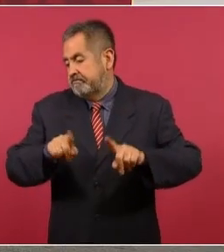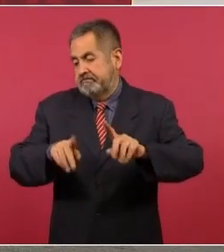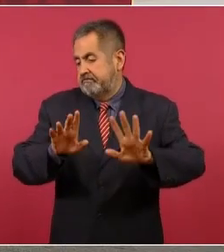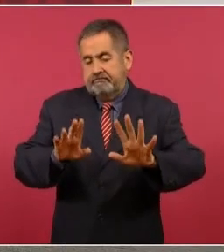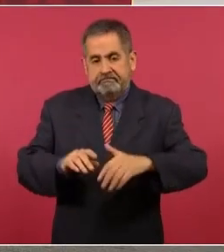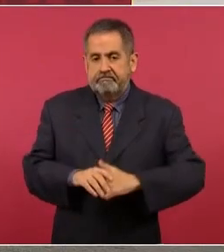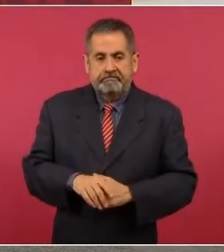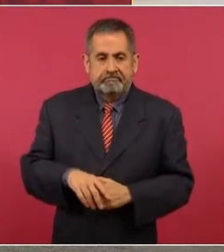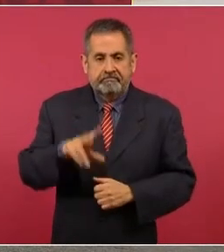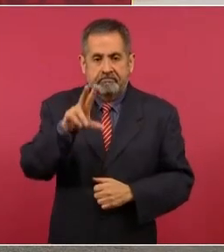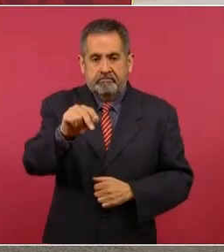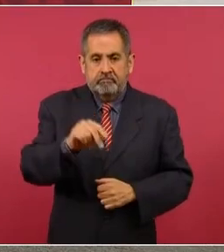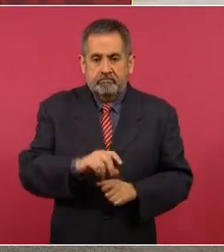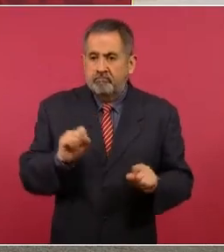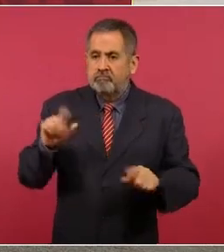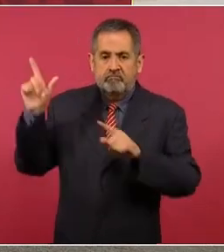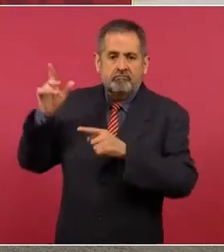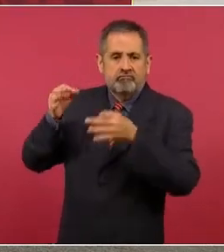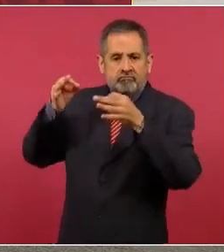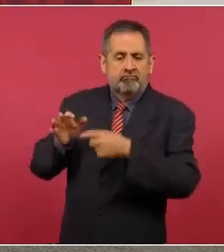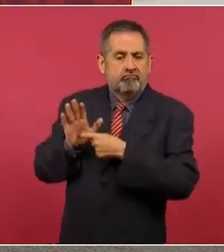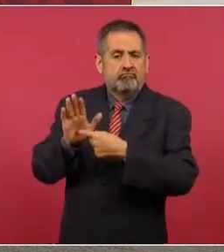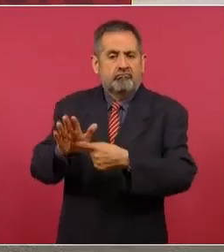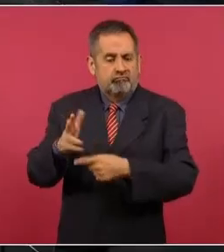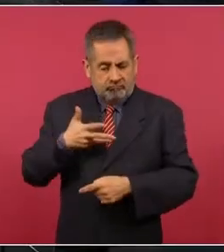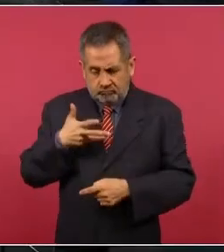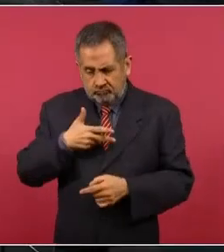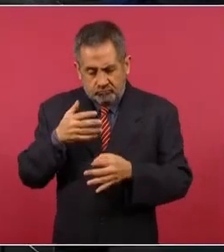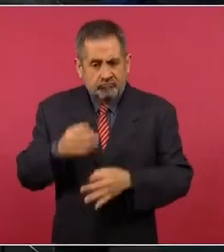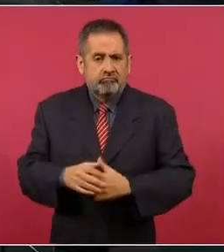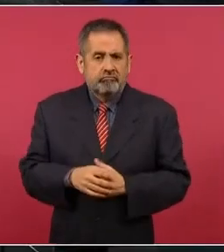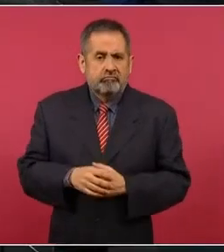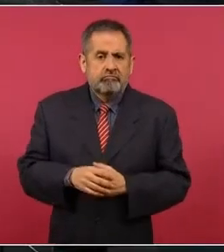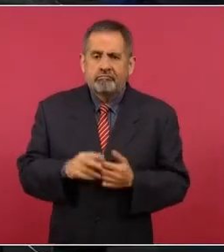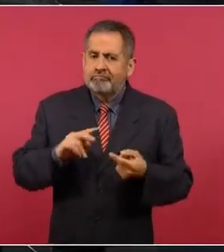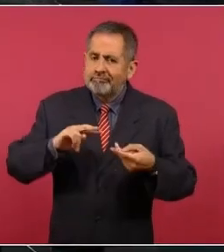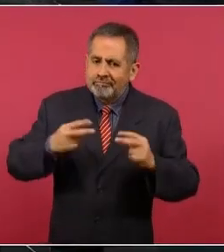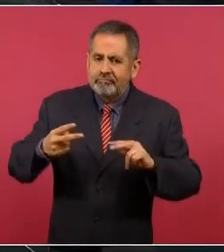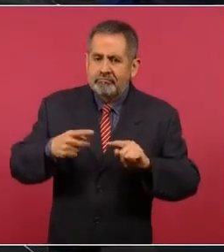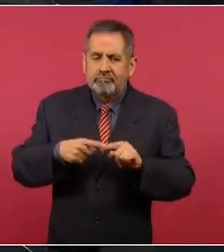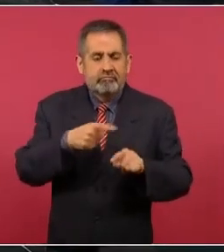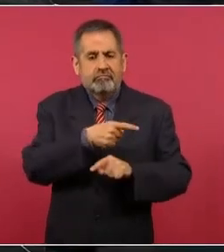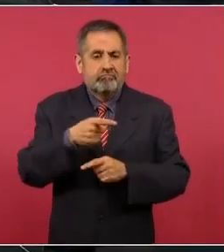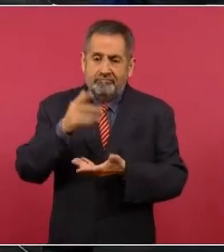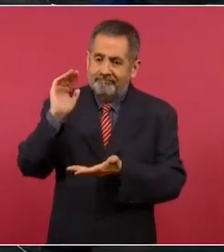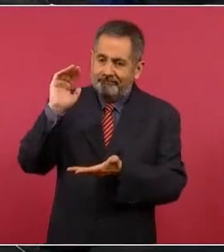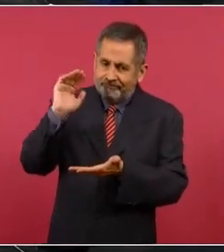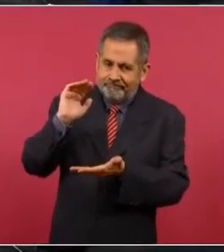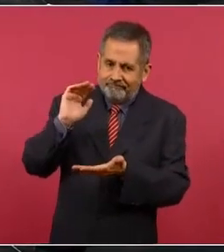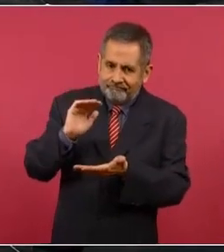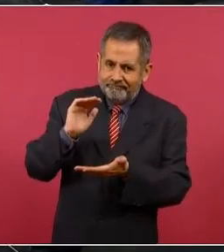No, esta es la que tenemos nosotros. Y al contrario, va bajando